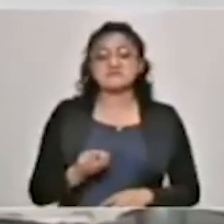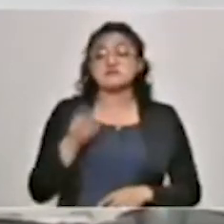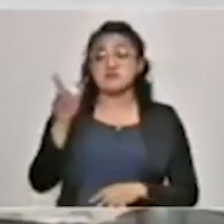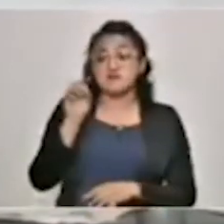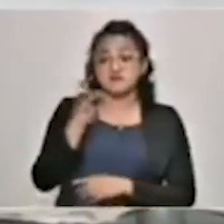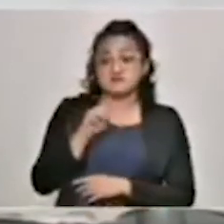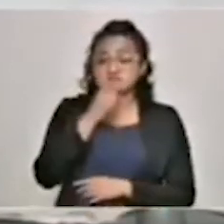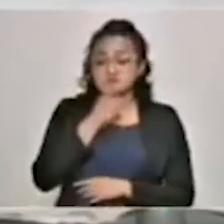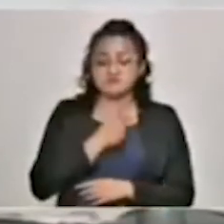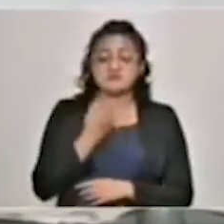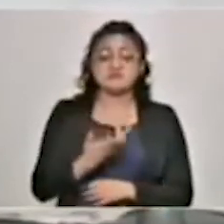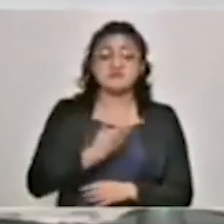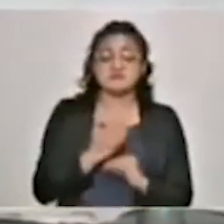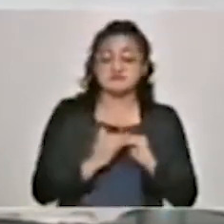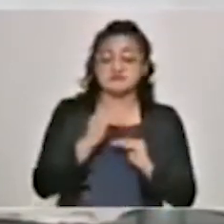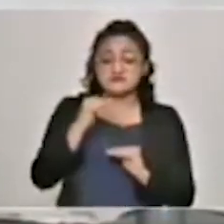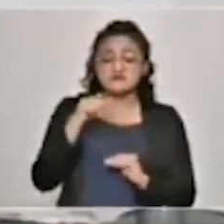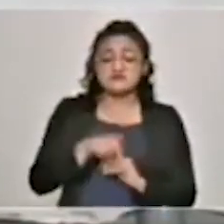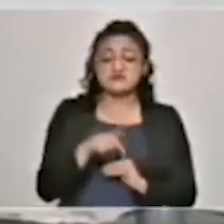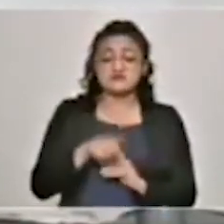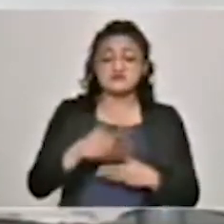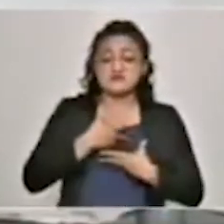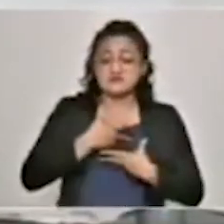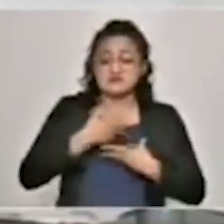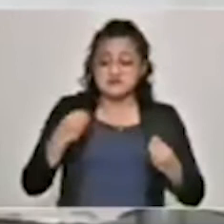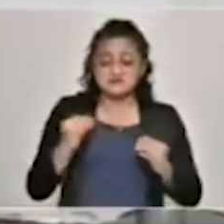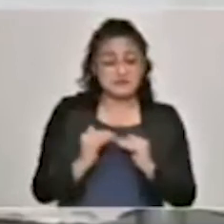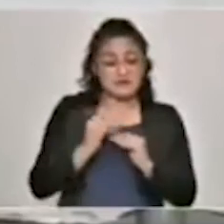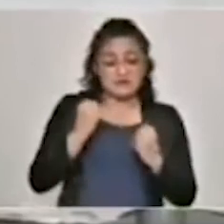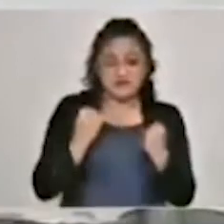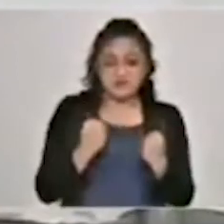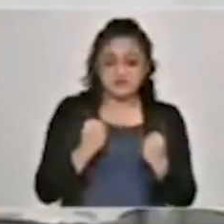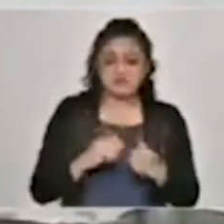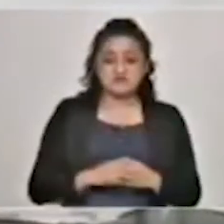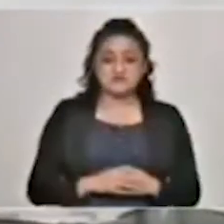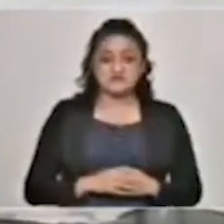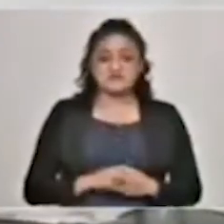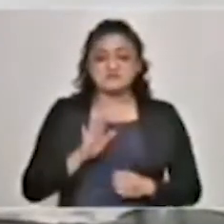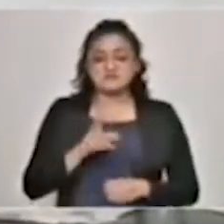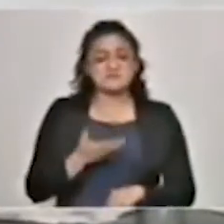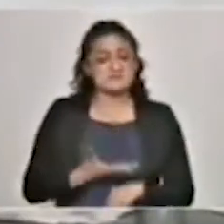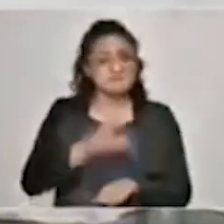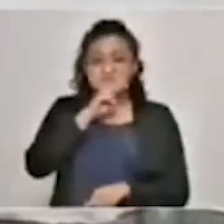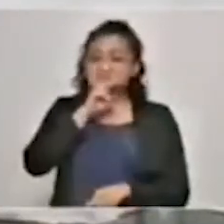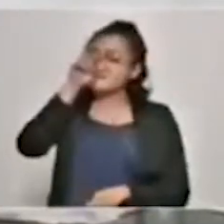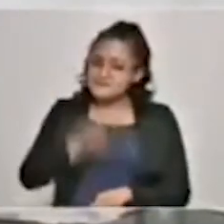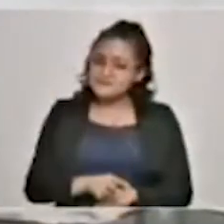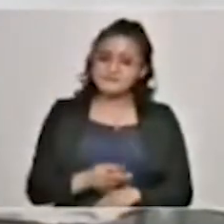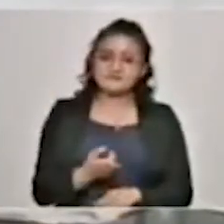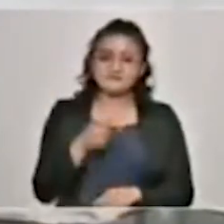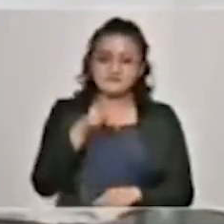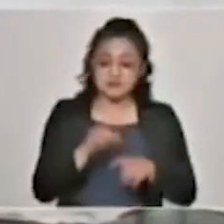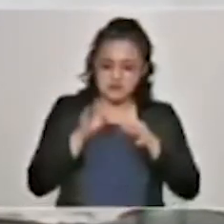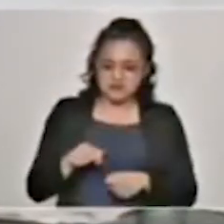Mundial de la Salud, tiene un aumento en la transmisibilidad. Esto quiere decir, muy preocupante, de